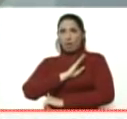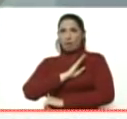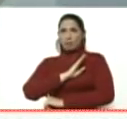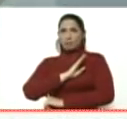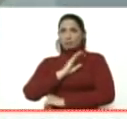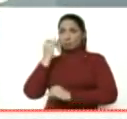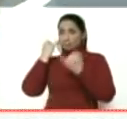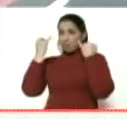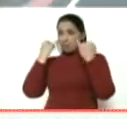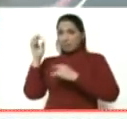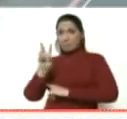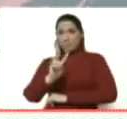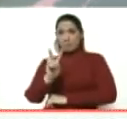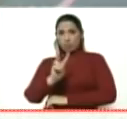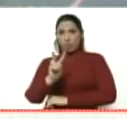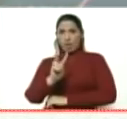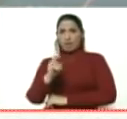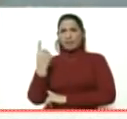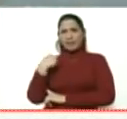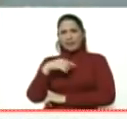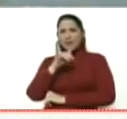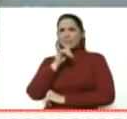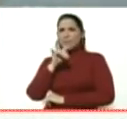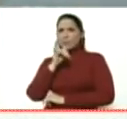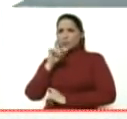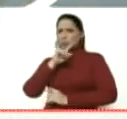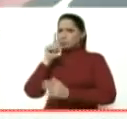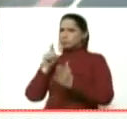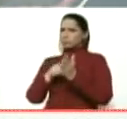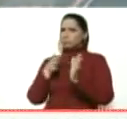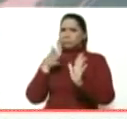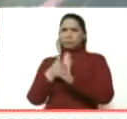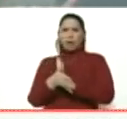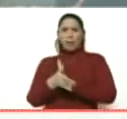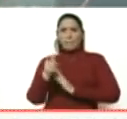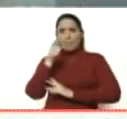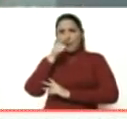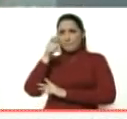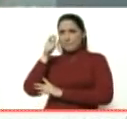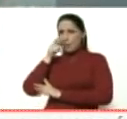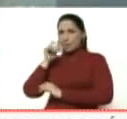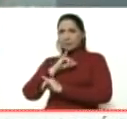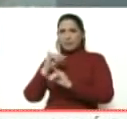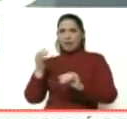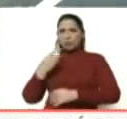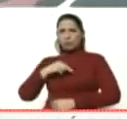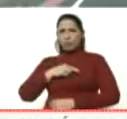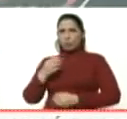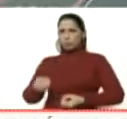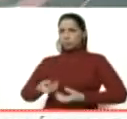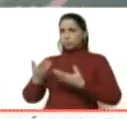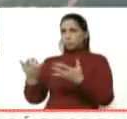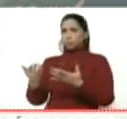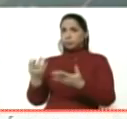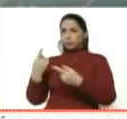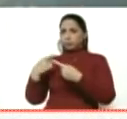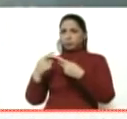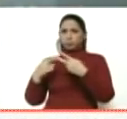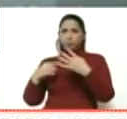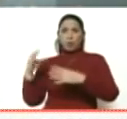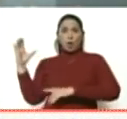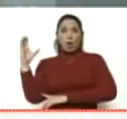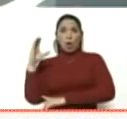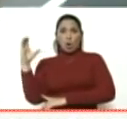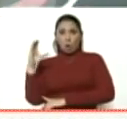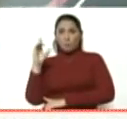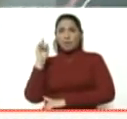inteligencia venezolana tenía información de estas operaciones que le transmitíamos por vías distintas a Colombia